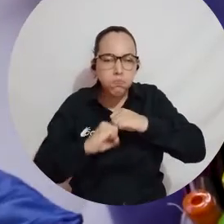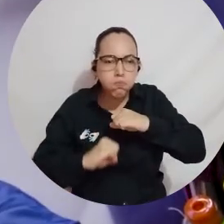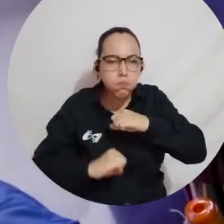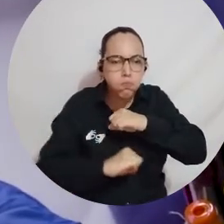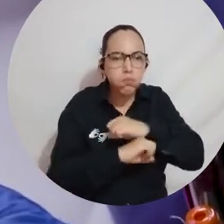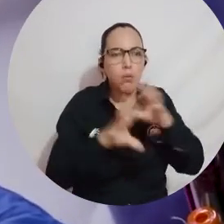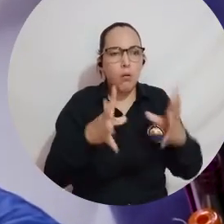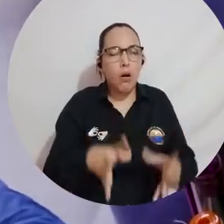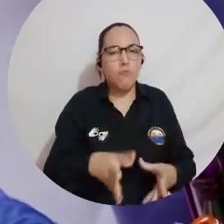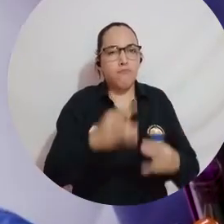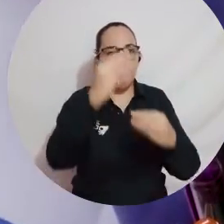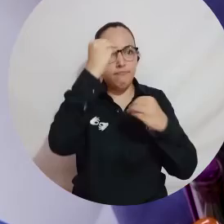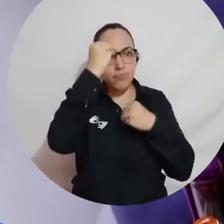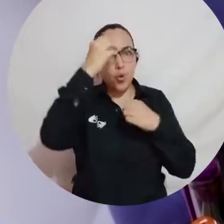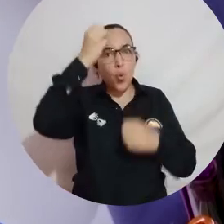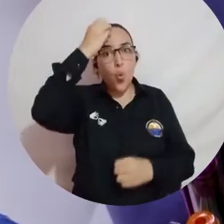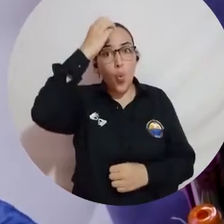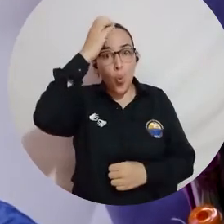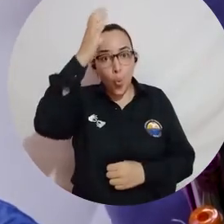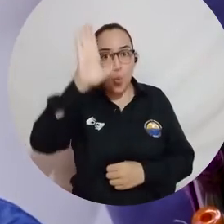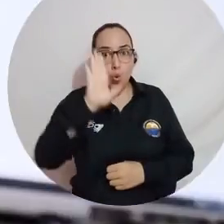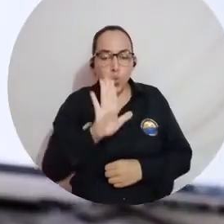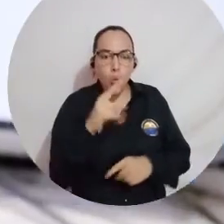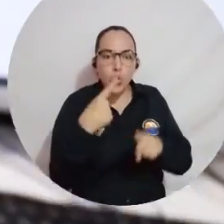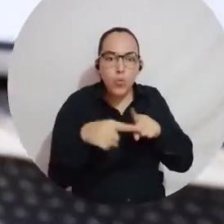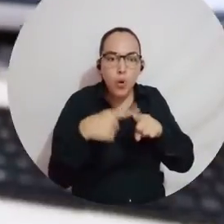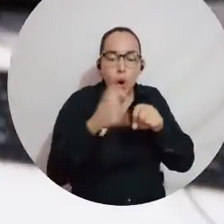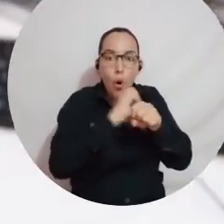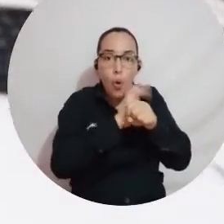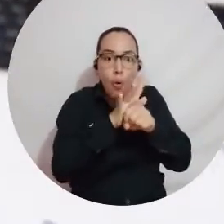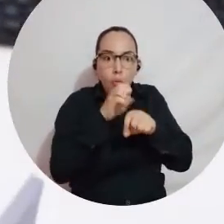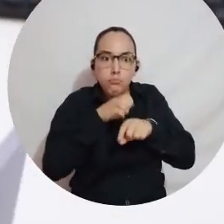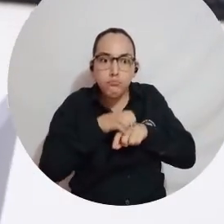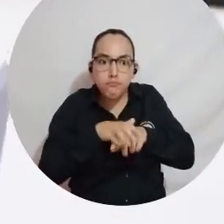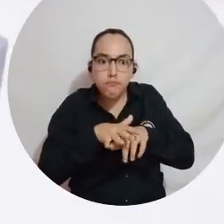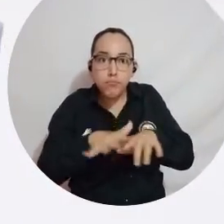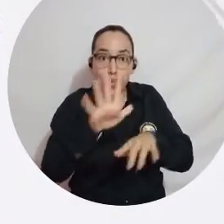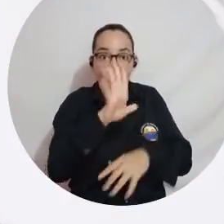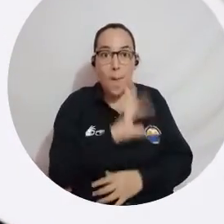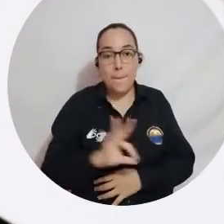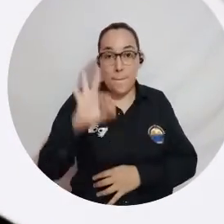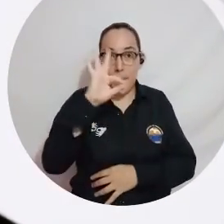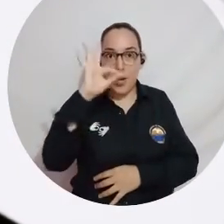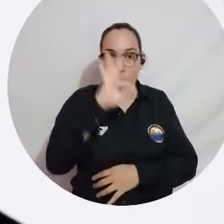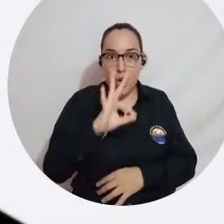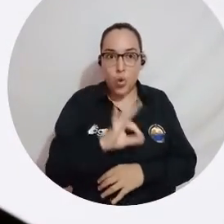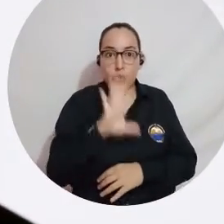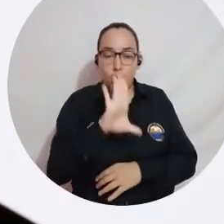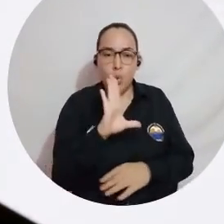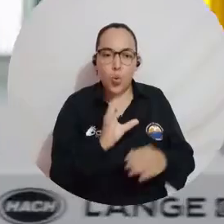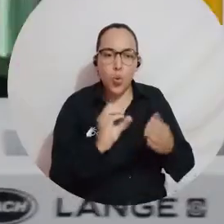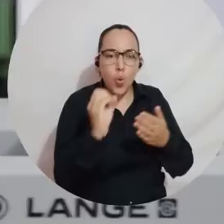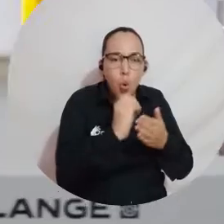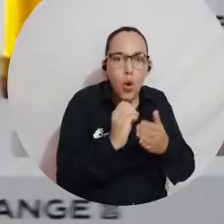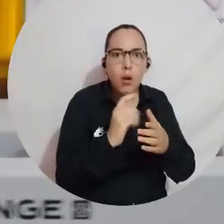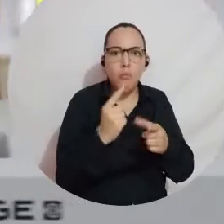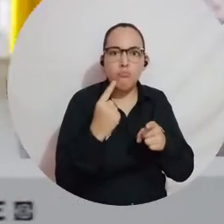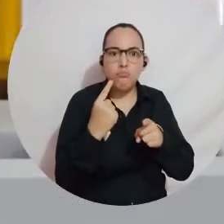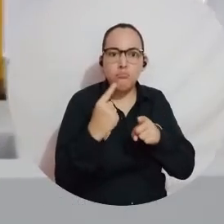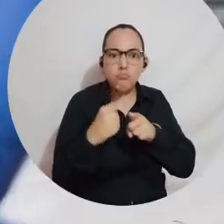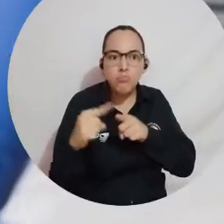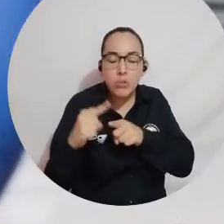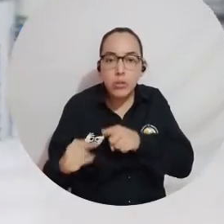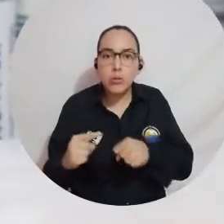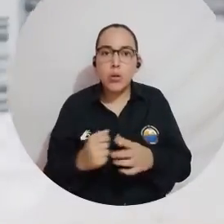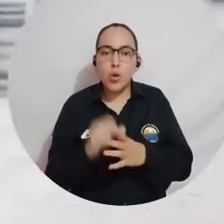región el conocimiento que tenemos de esos variantes que va a impactar directamente en la epidemiología que se está presentando